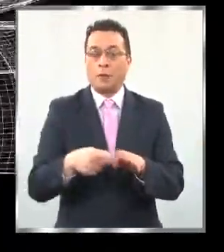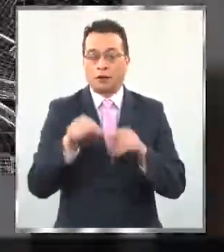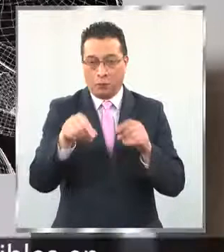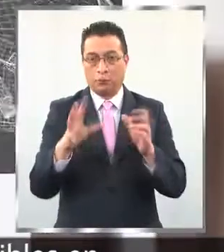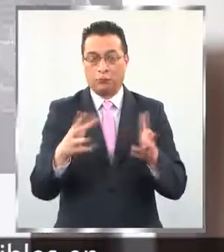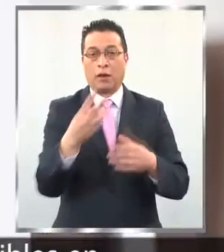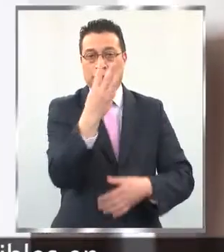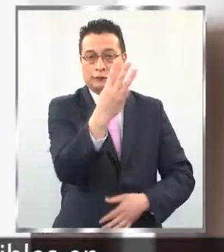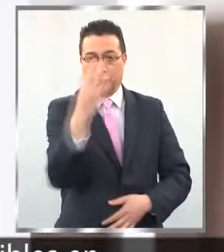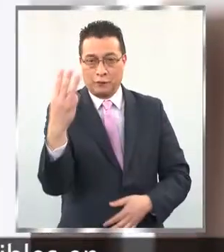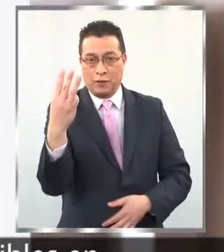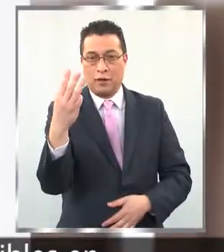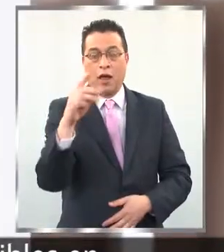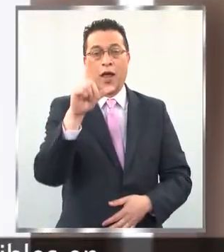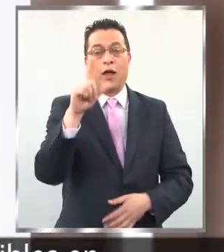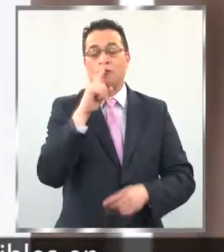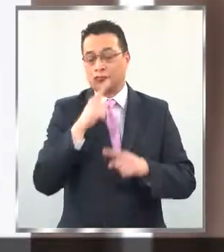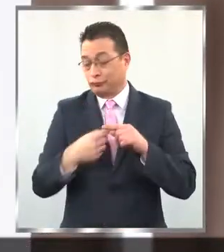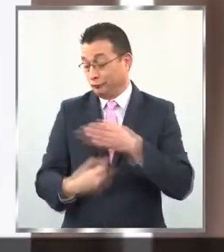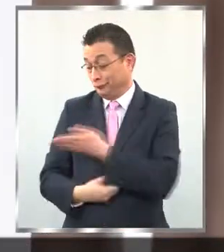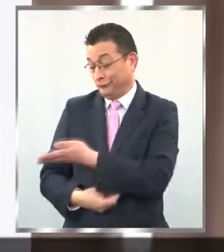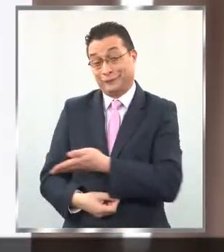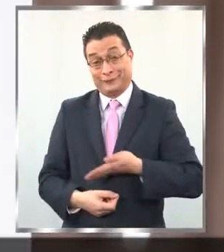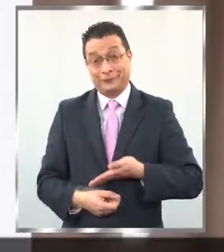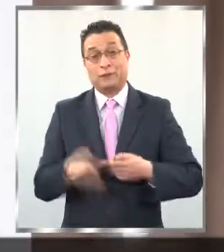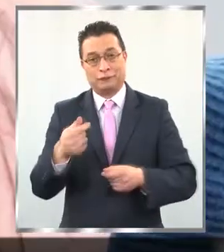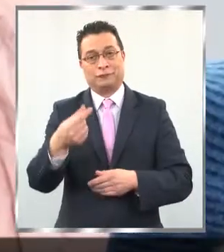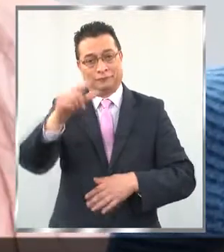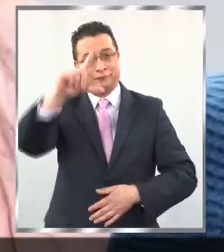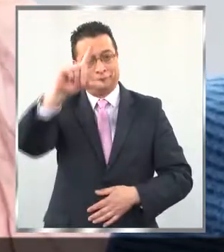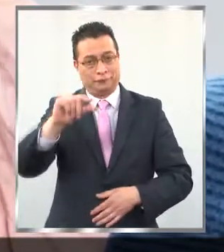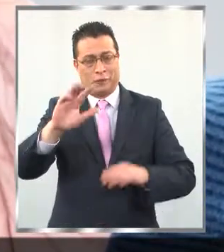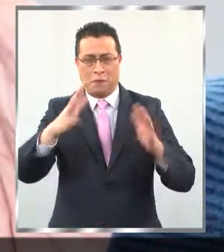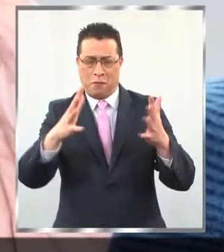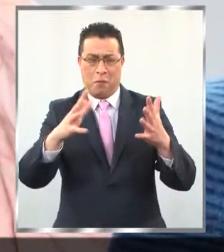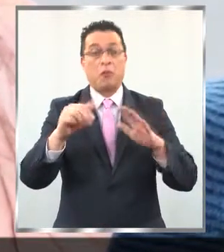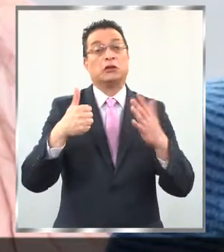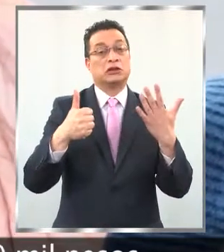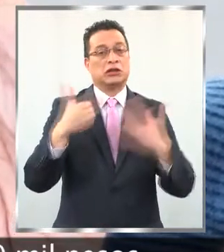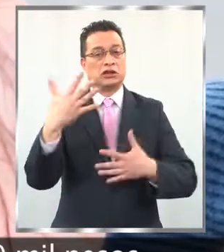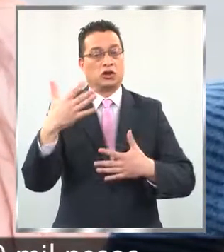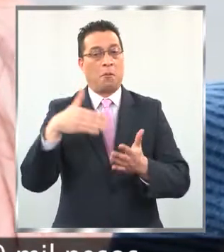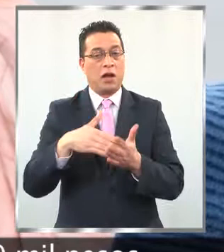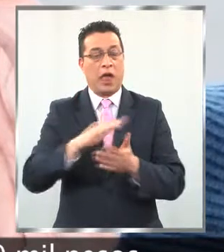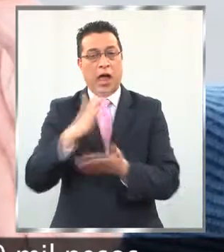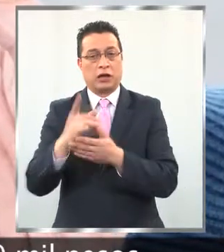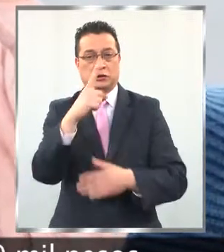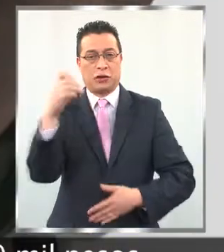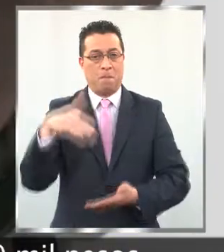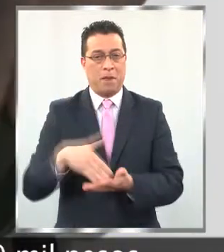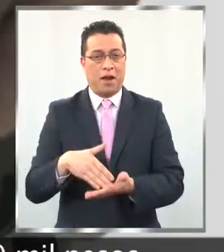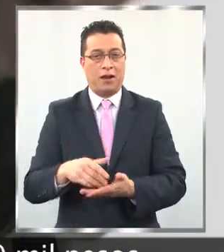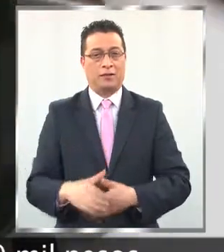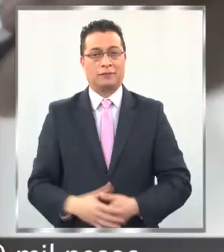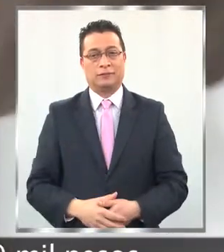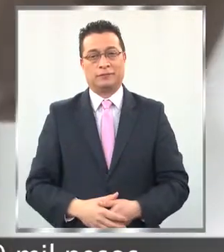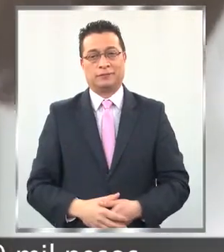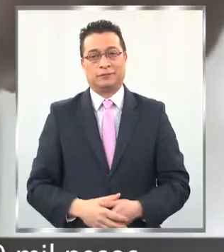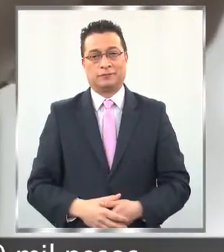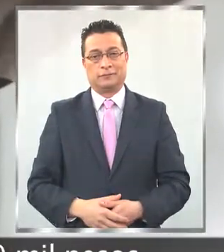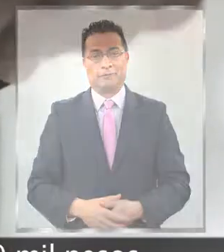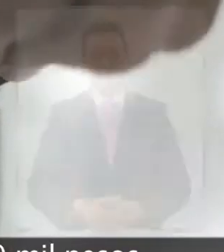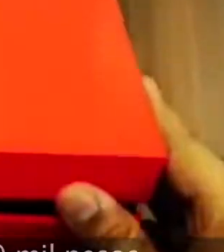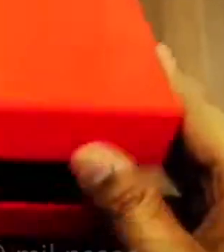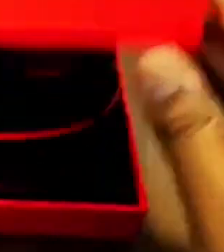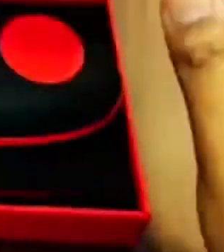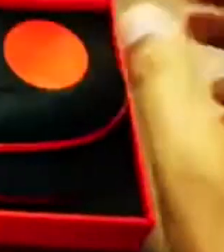usuario. Estas zapatillas están disponibles en www.lichal.com a un costo entre los 65.000